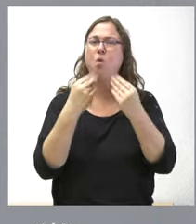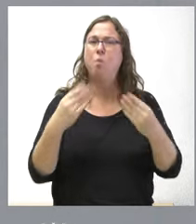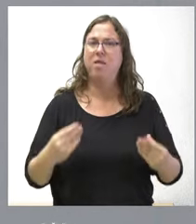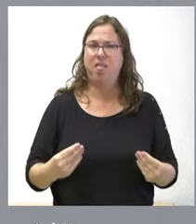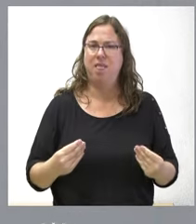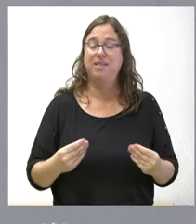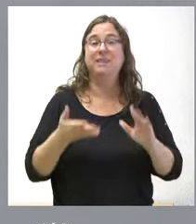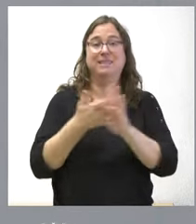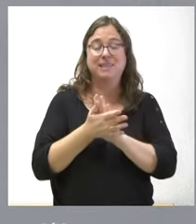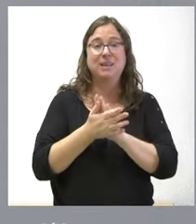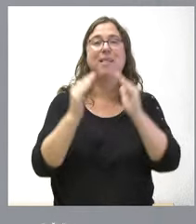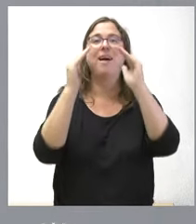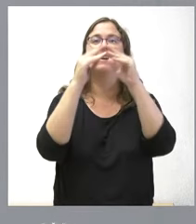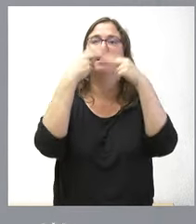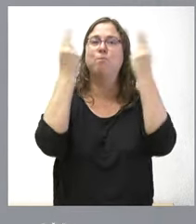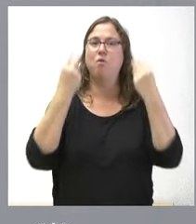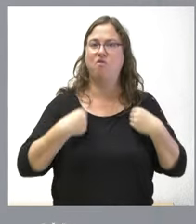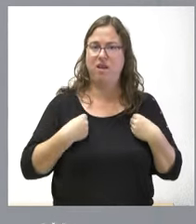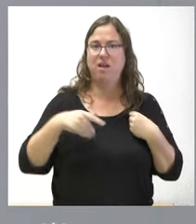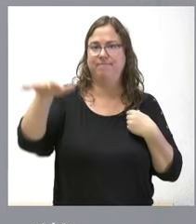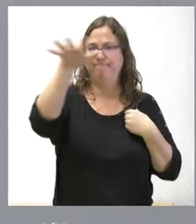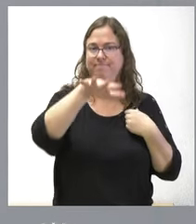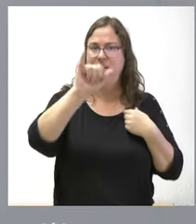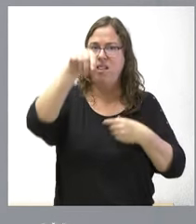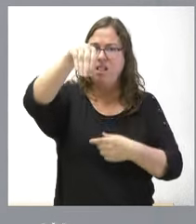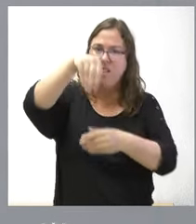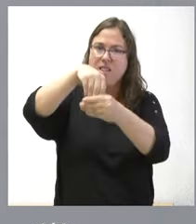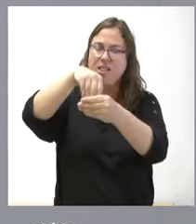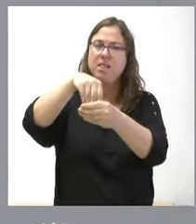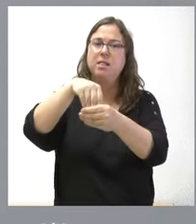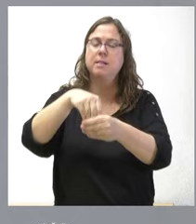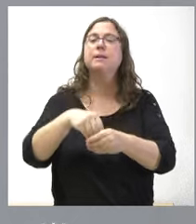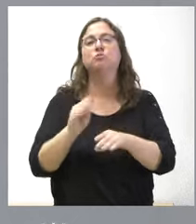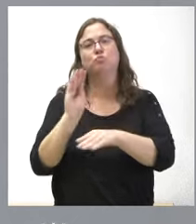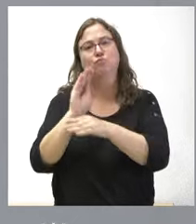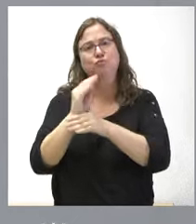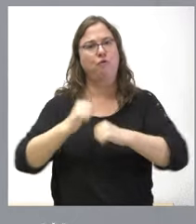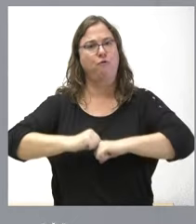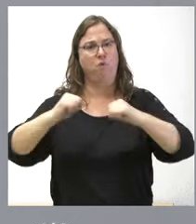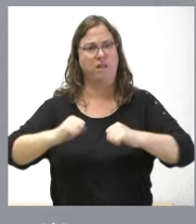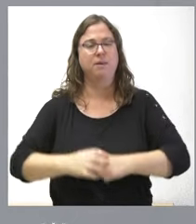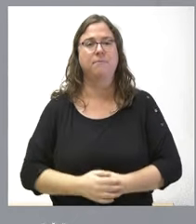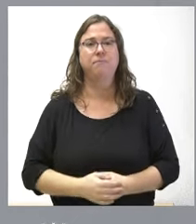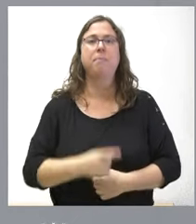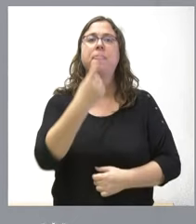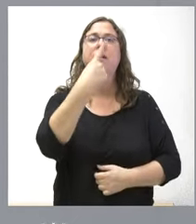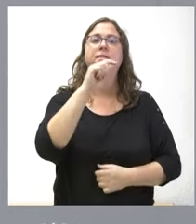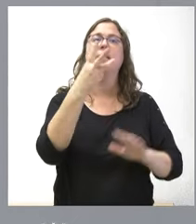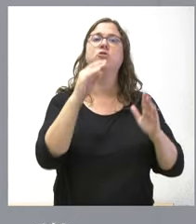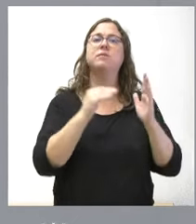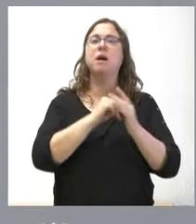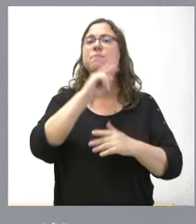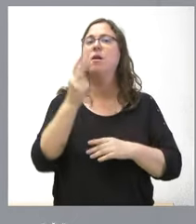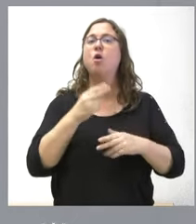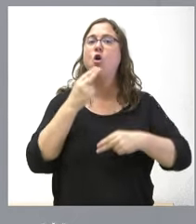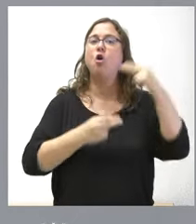público que tiene la Junta de Castilla y León, que es muy interesante seguirlo fortaleciendo. 180.000 euros para las